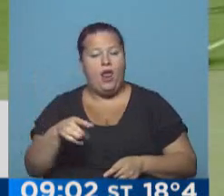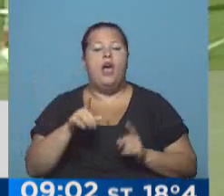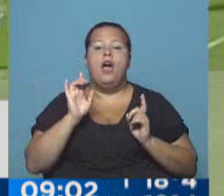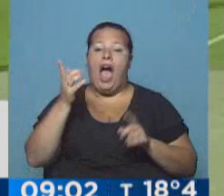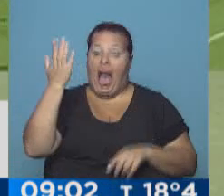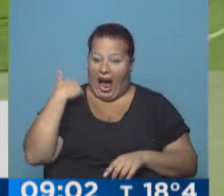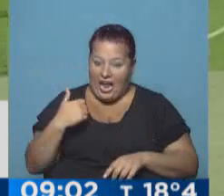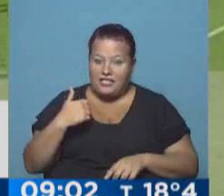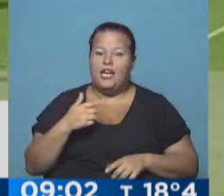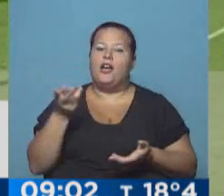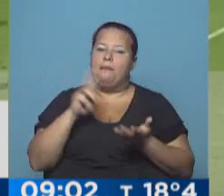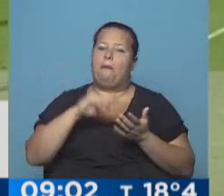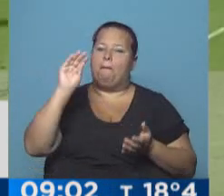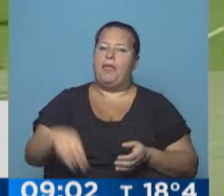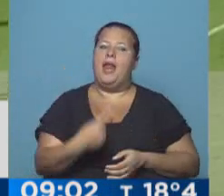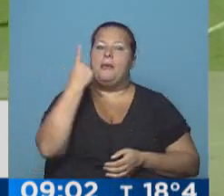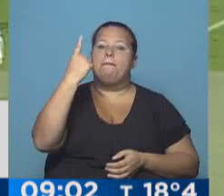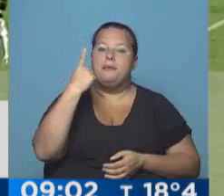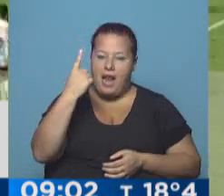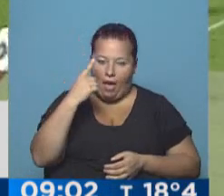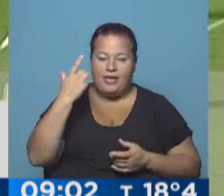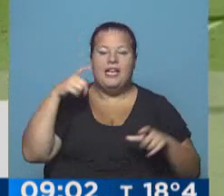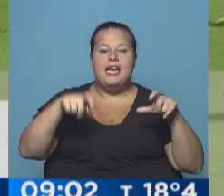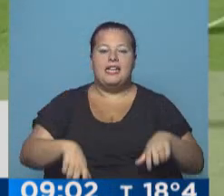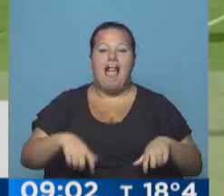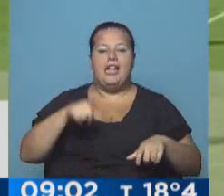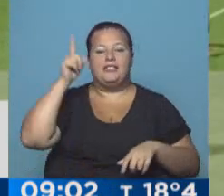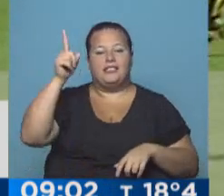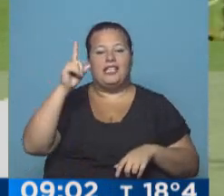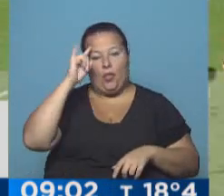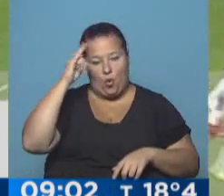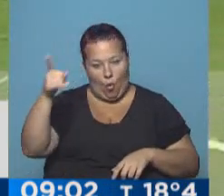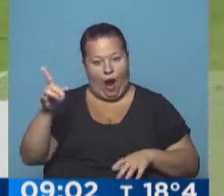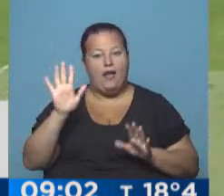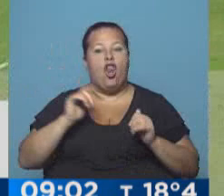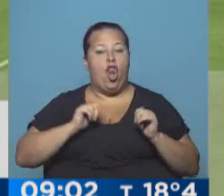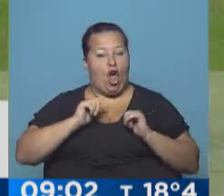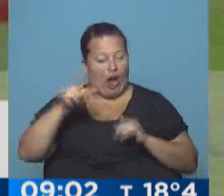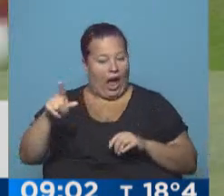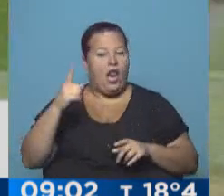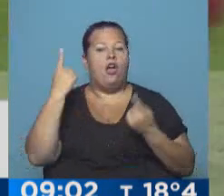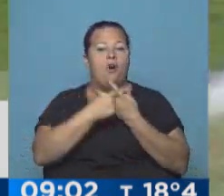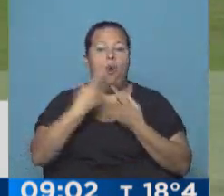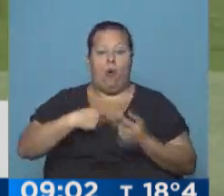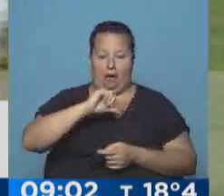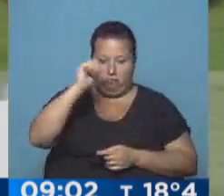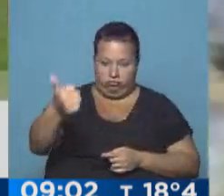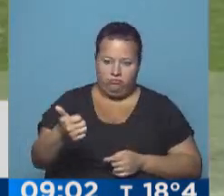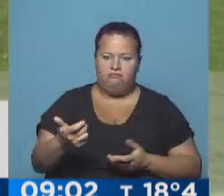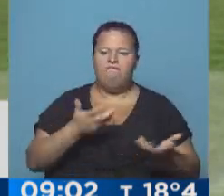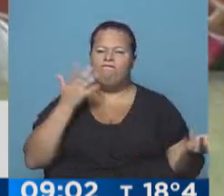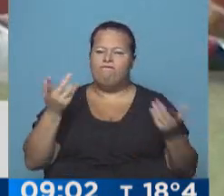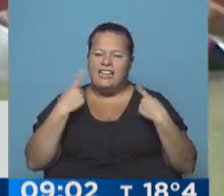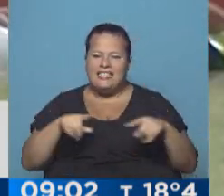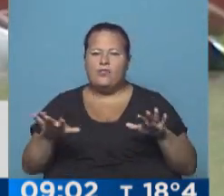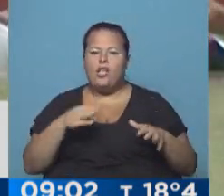ayer, repito, cayó por primera vez en el estadio Centenario, en condición de local, ante Huracán, incierto el